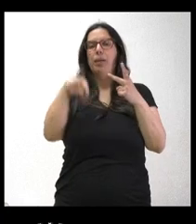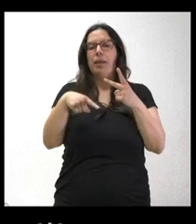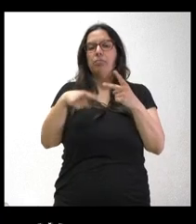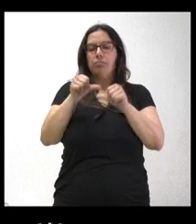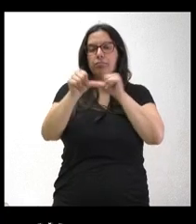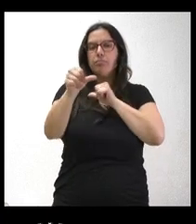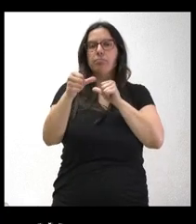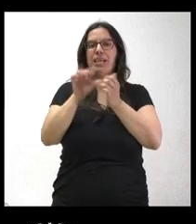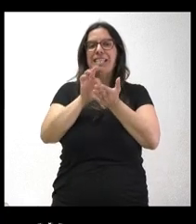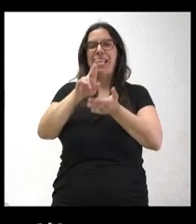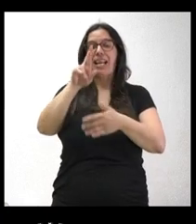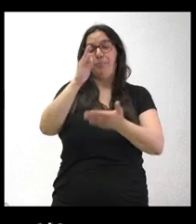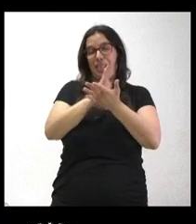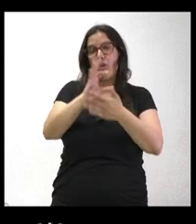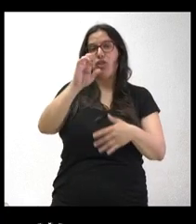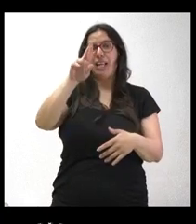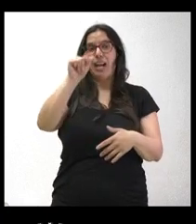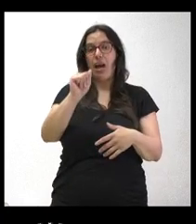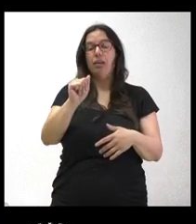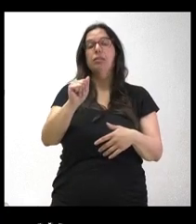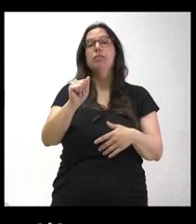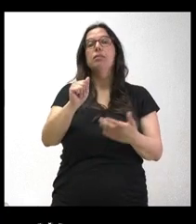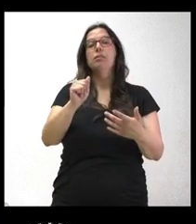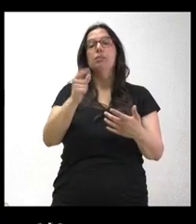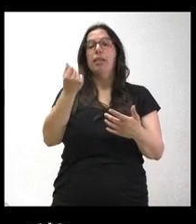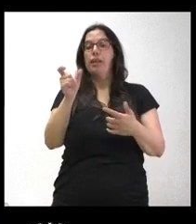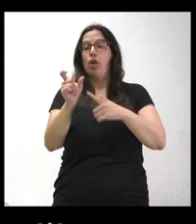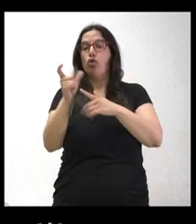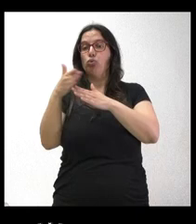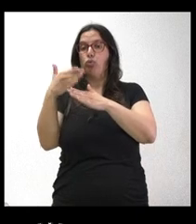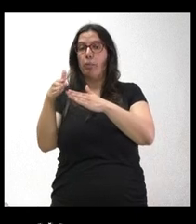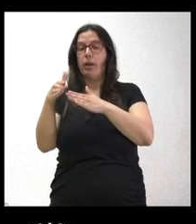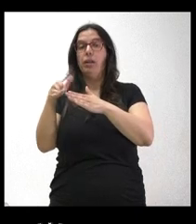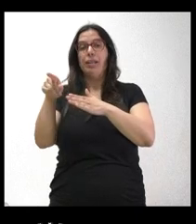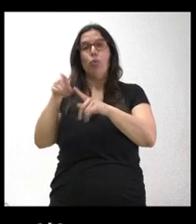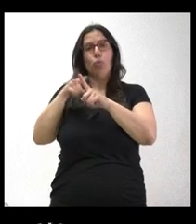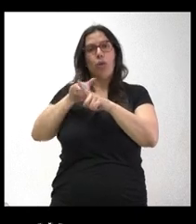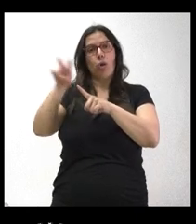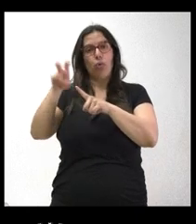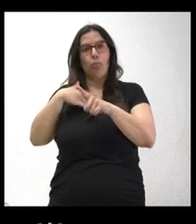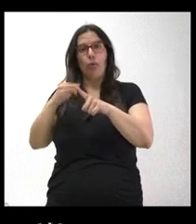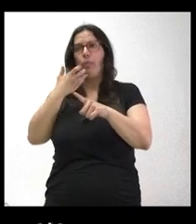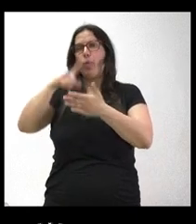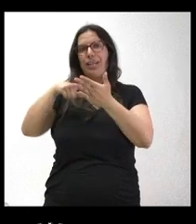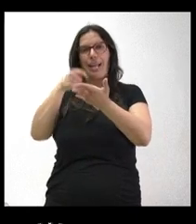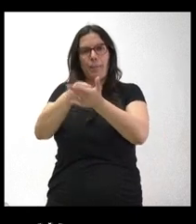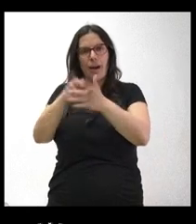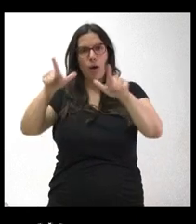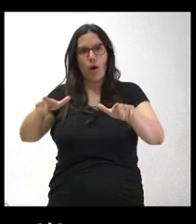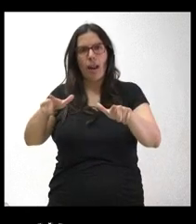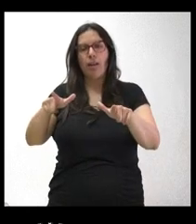SERLA, con el montante que reste del pago de estas nóminas? Es decir, ¿va a poder hacer uso si no es para el arrendamiento del local o para